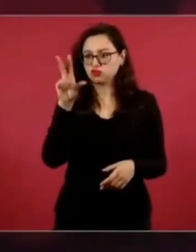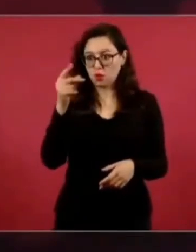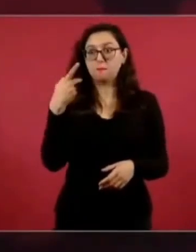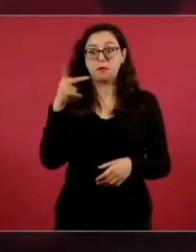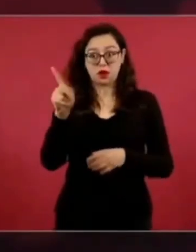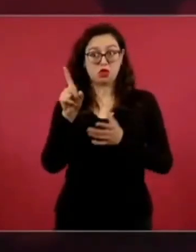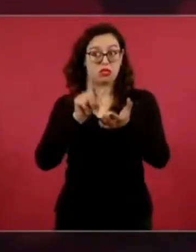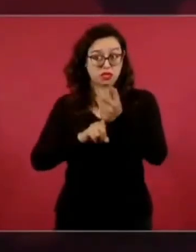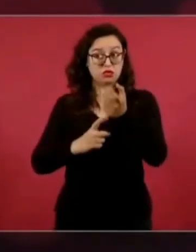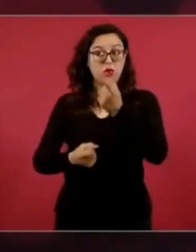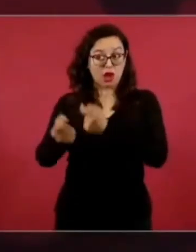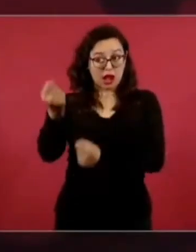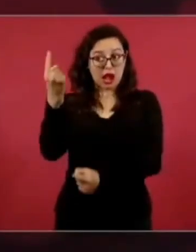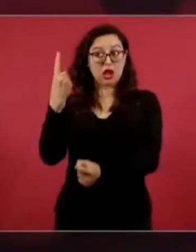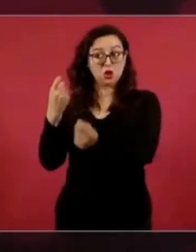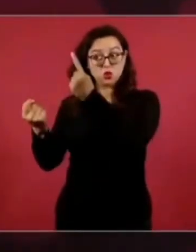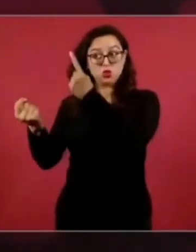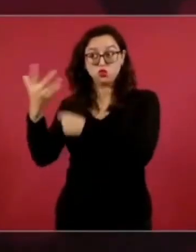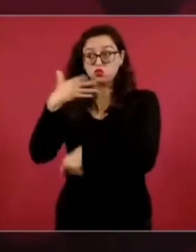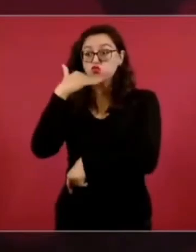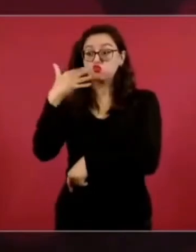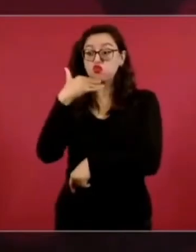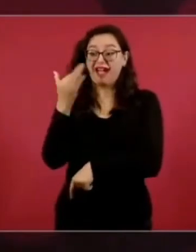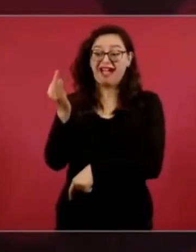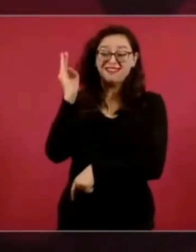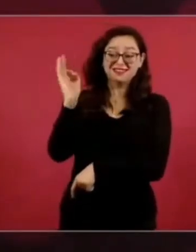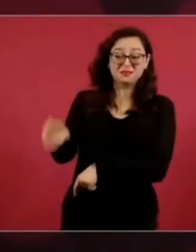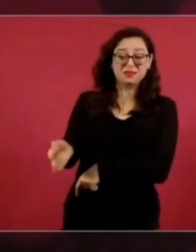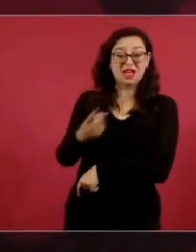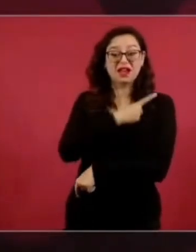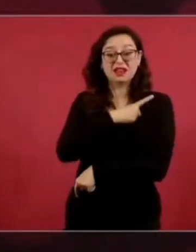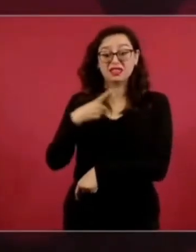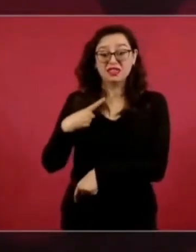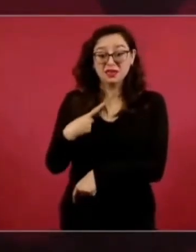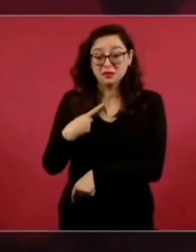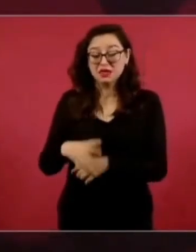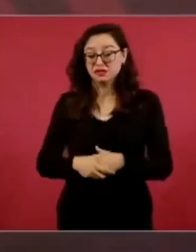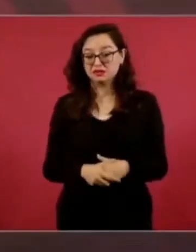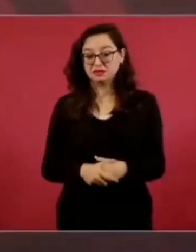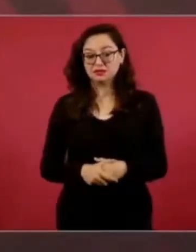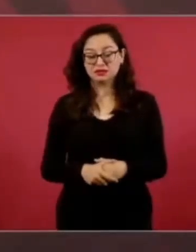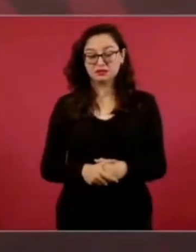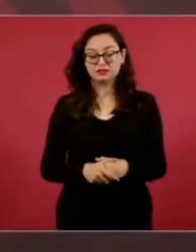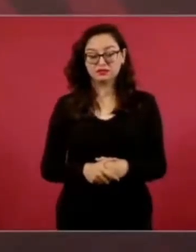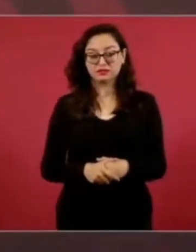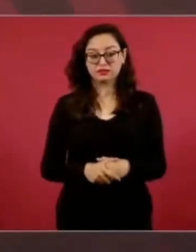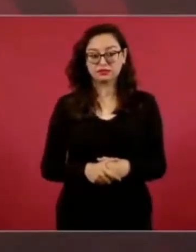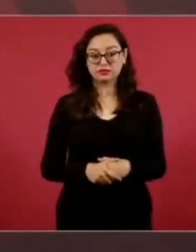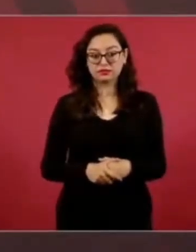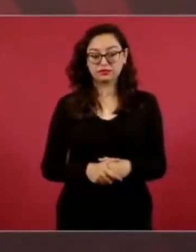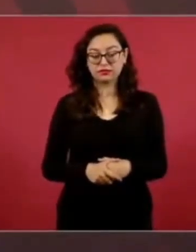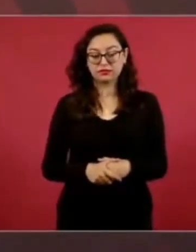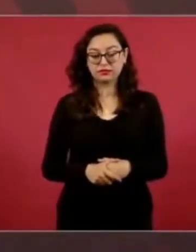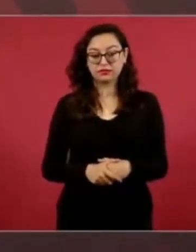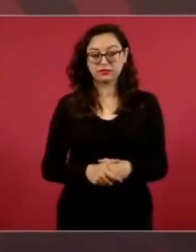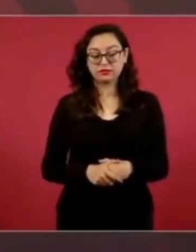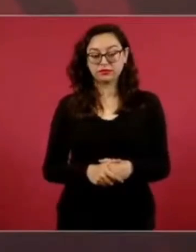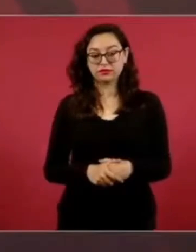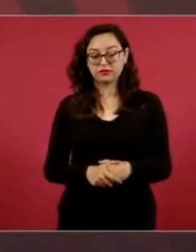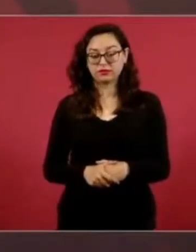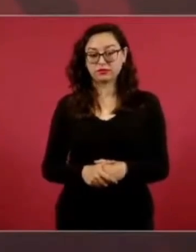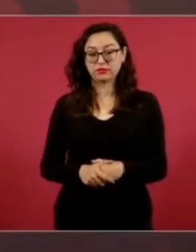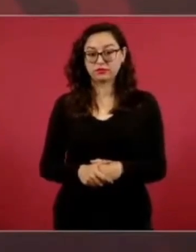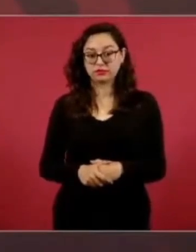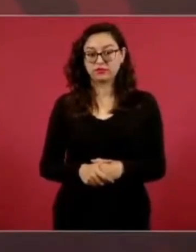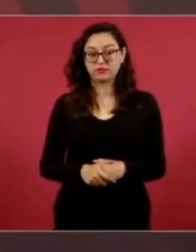que es lo primero, y no es si tienen capacidad o no tienen